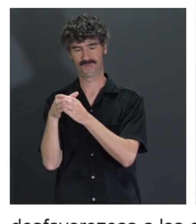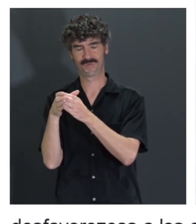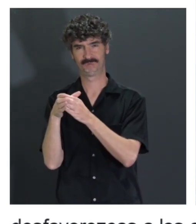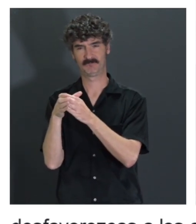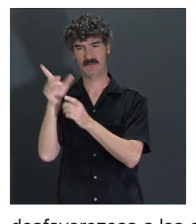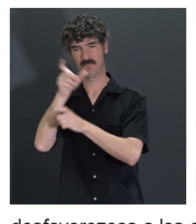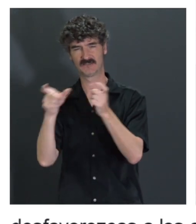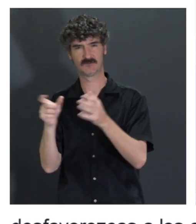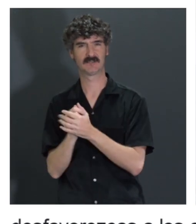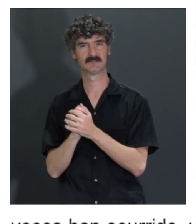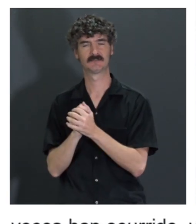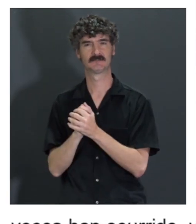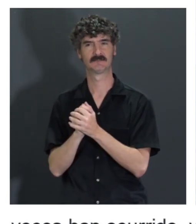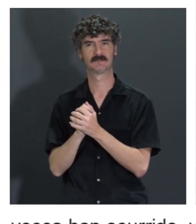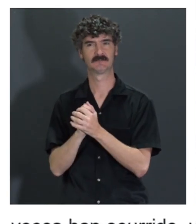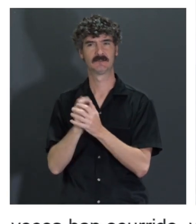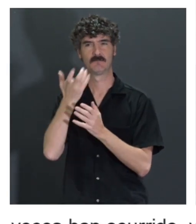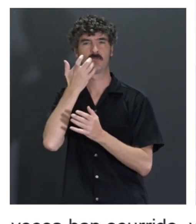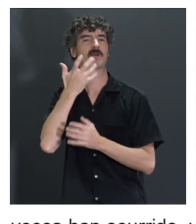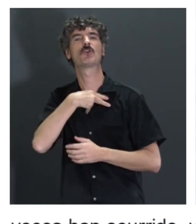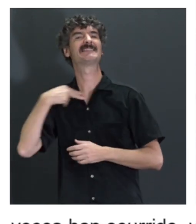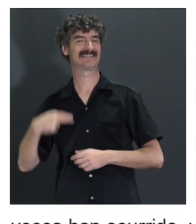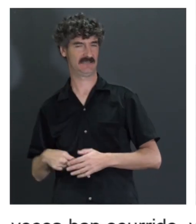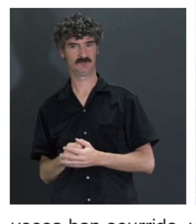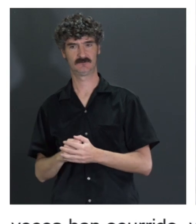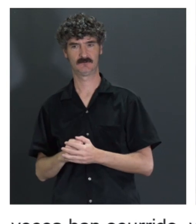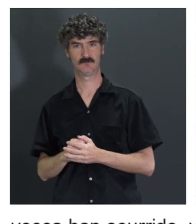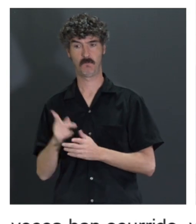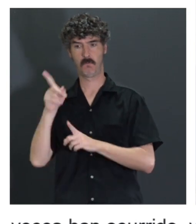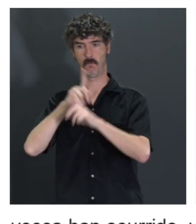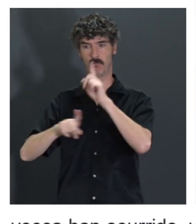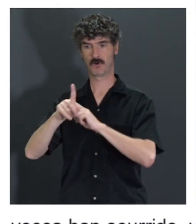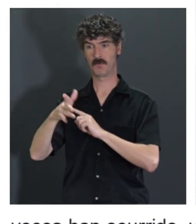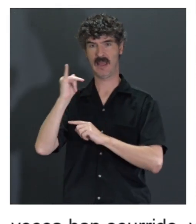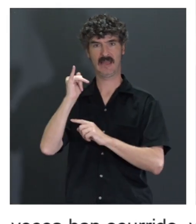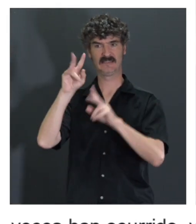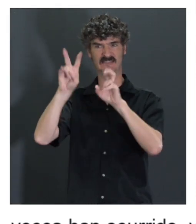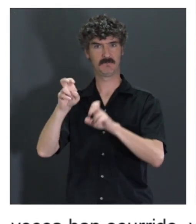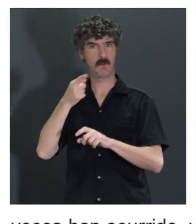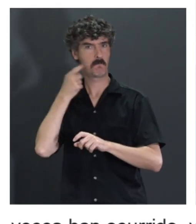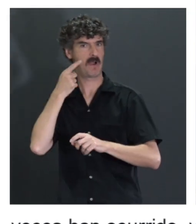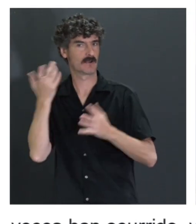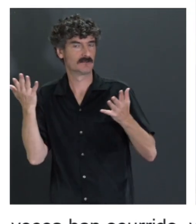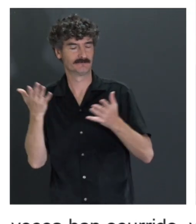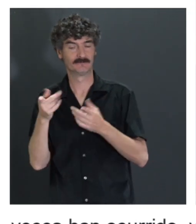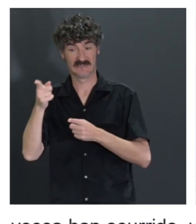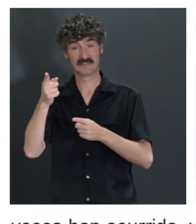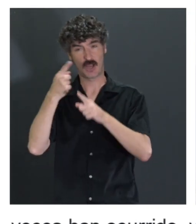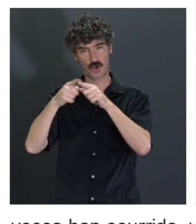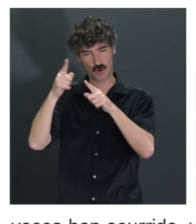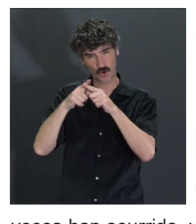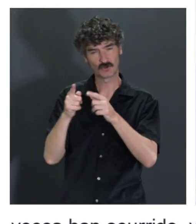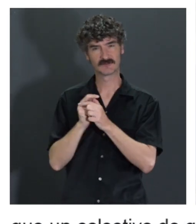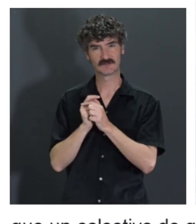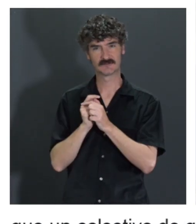de gente pues de China o no sé qué pues de repente han tenido un problema bancario, ¿no? y cosas así, ¿no? Entonces, bueno, pues esas cosas